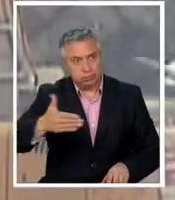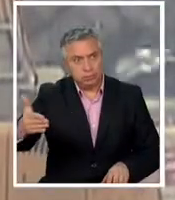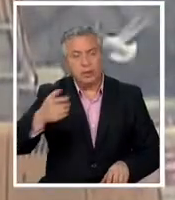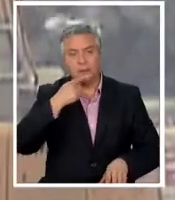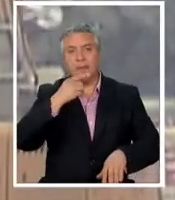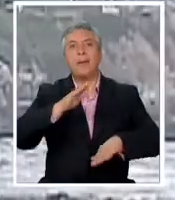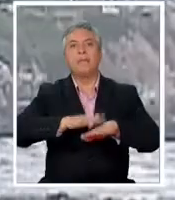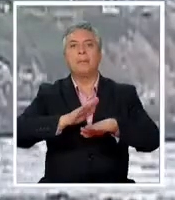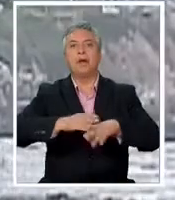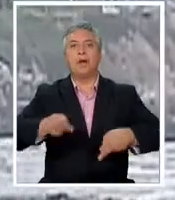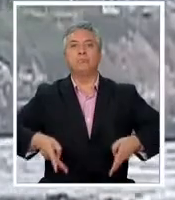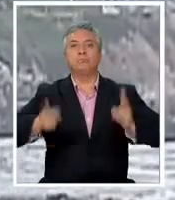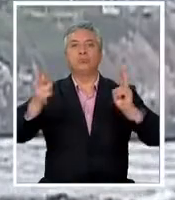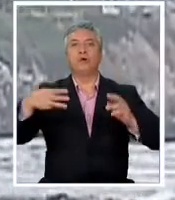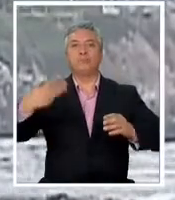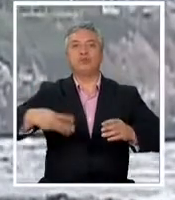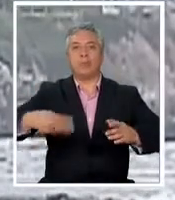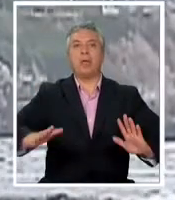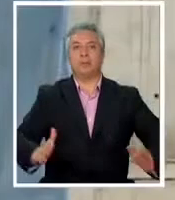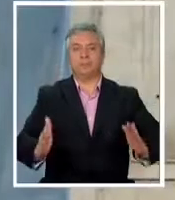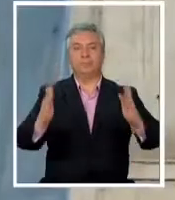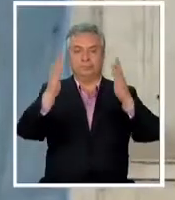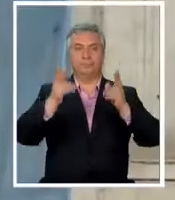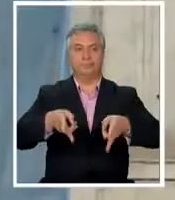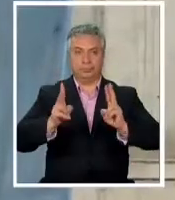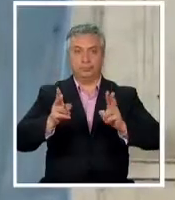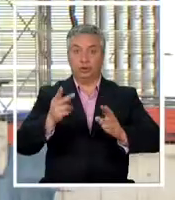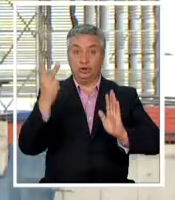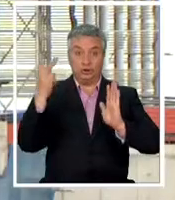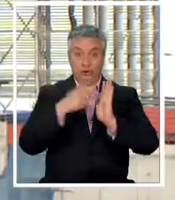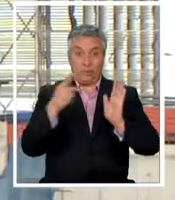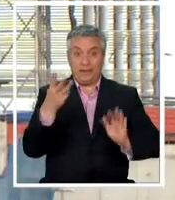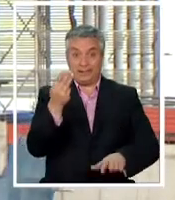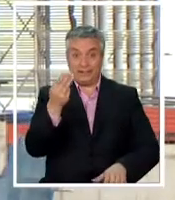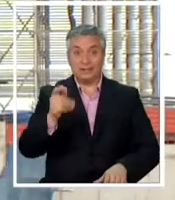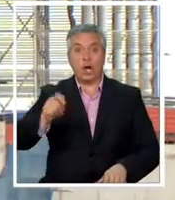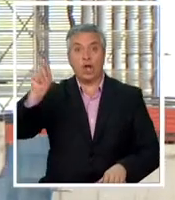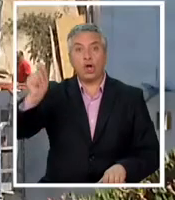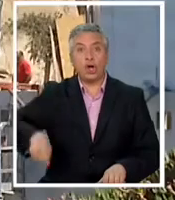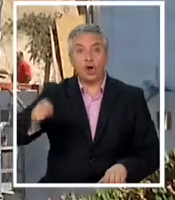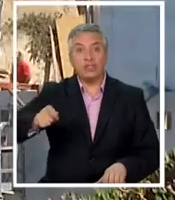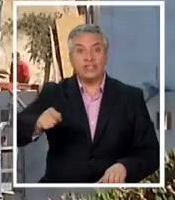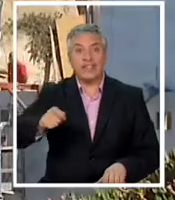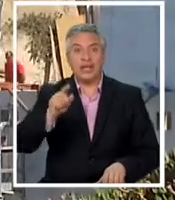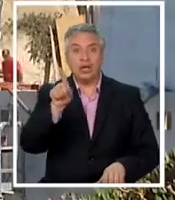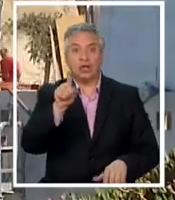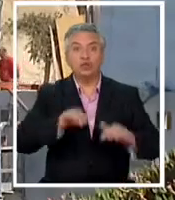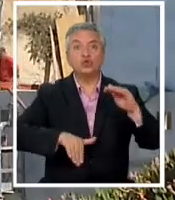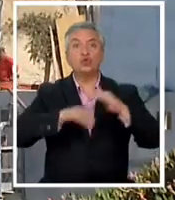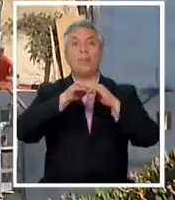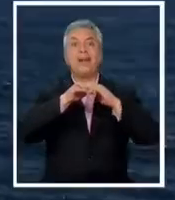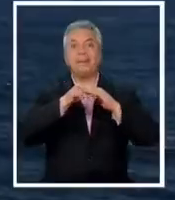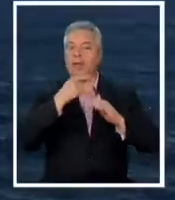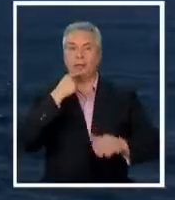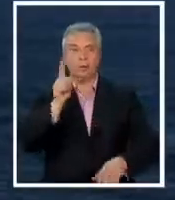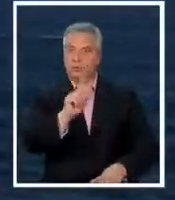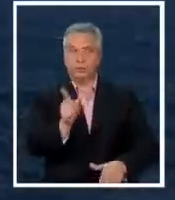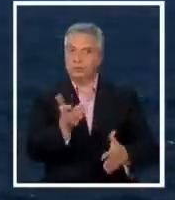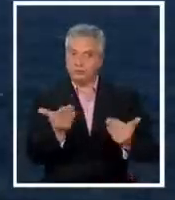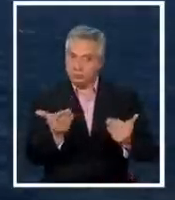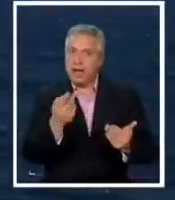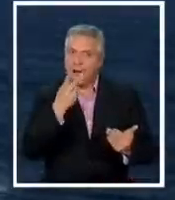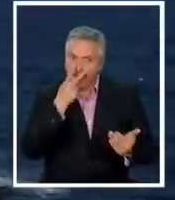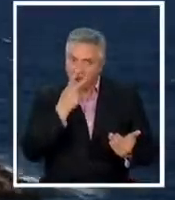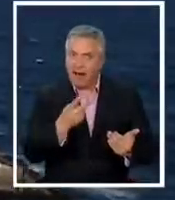permiso de edificación municipal sin embargo el 2013 la corte suprema lo dejó sin efecto era necesario un estudio de impacto